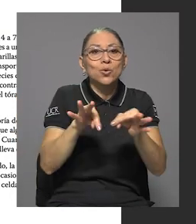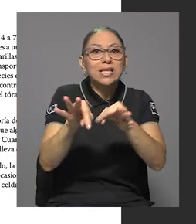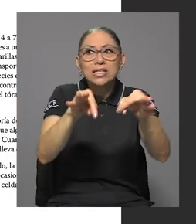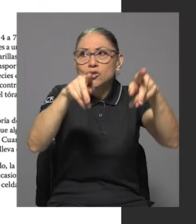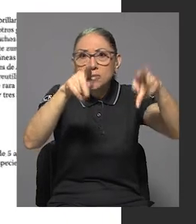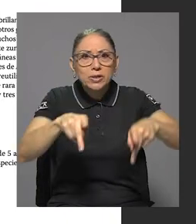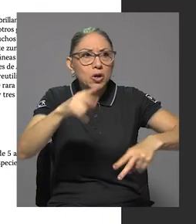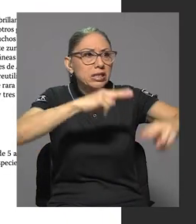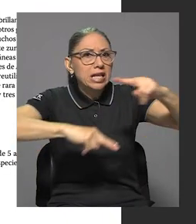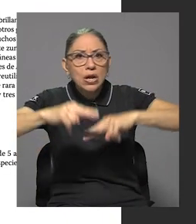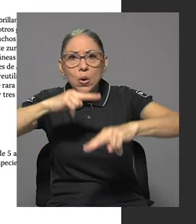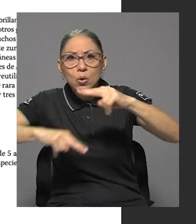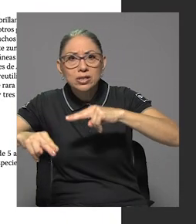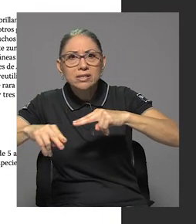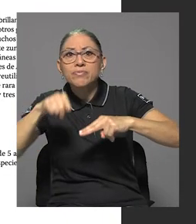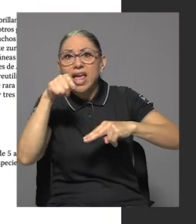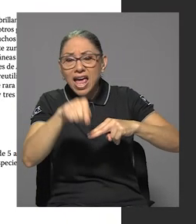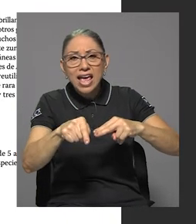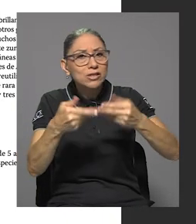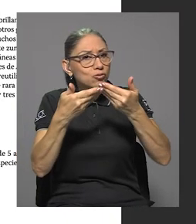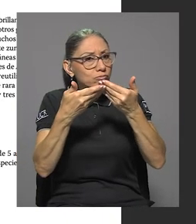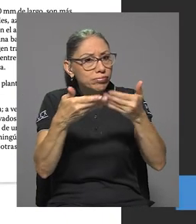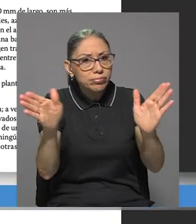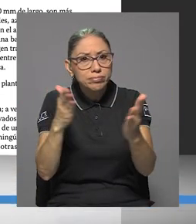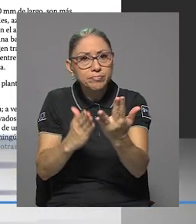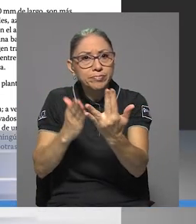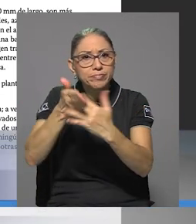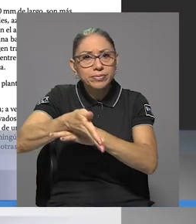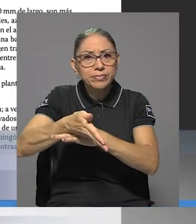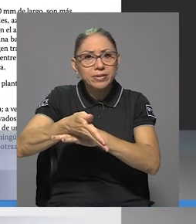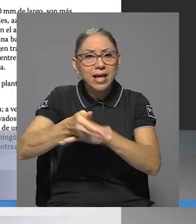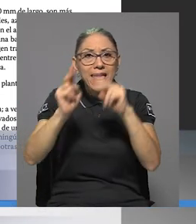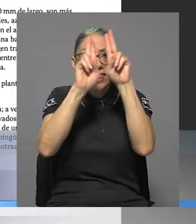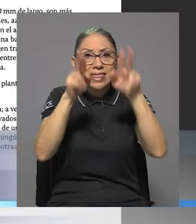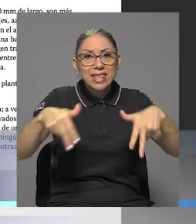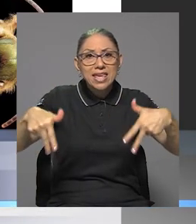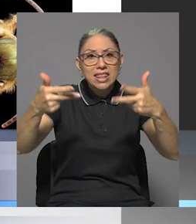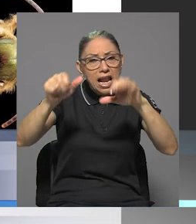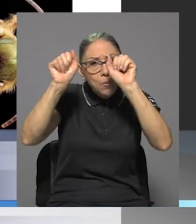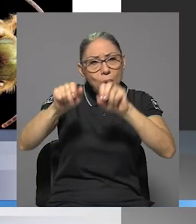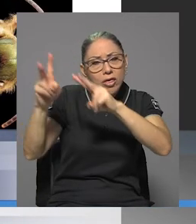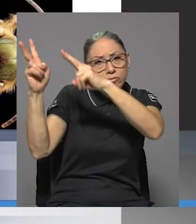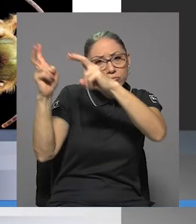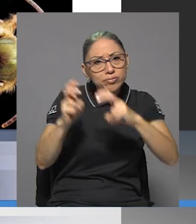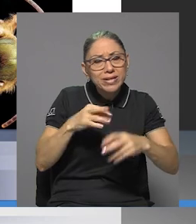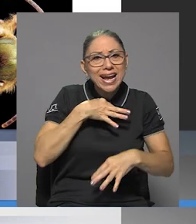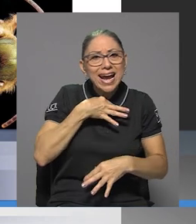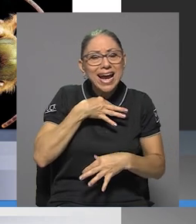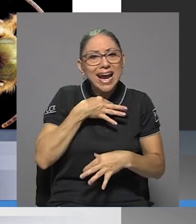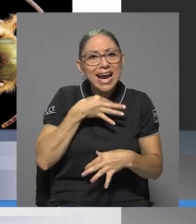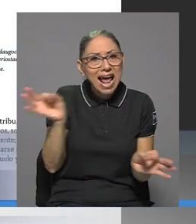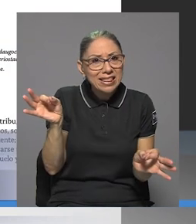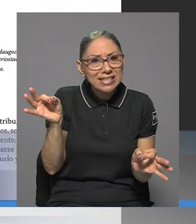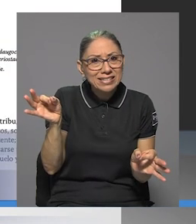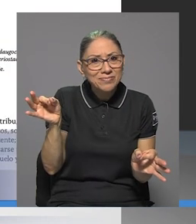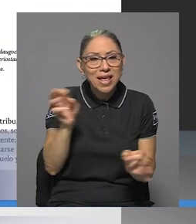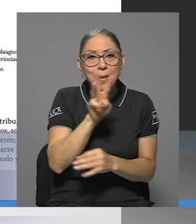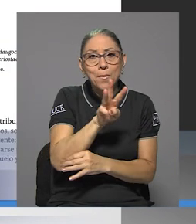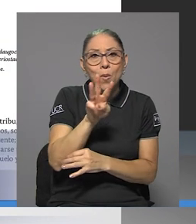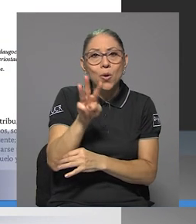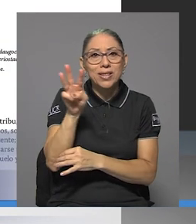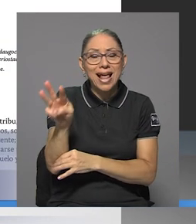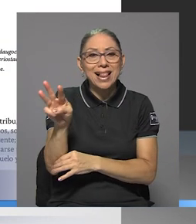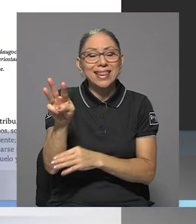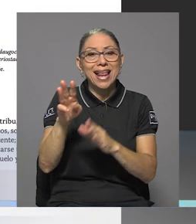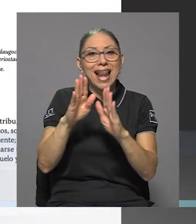Es de acceso abierto y su versión digital está disponible de manera gratuita en el portal web de la librería